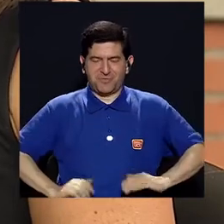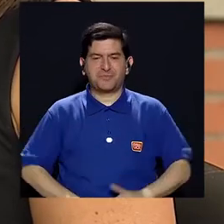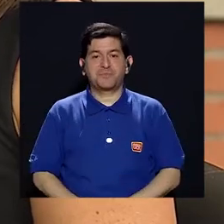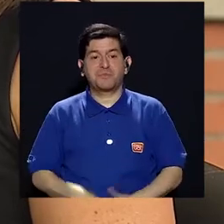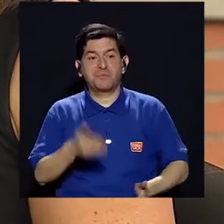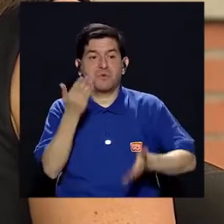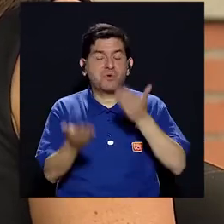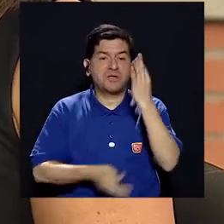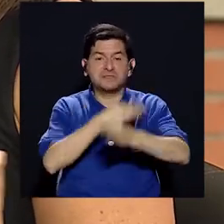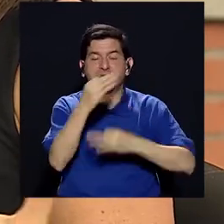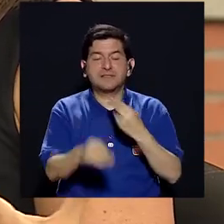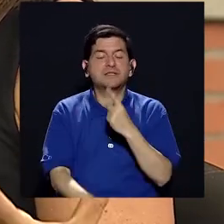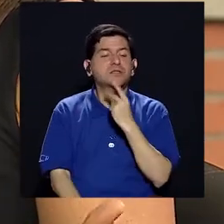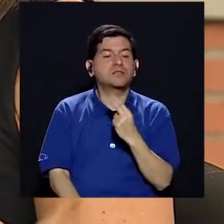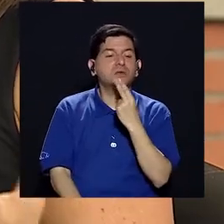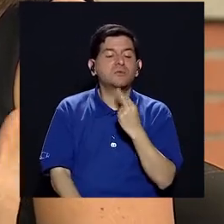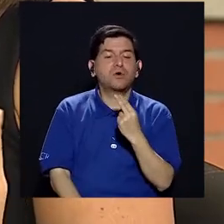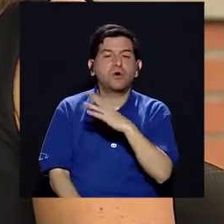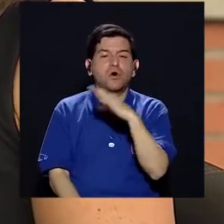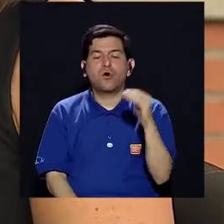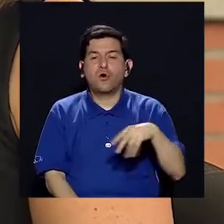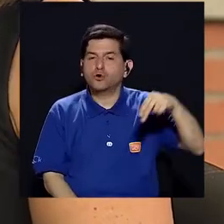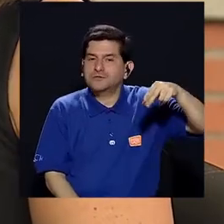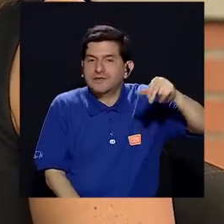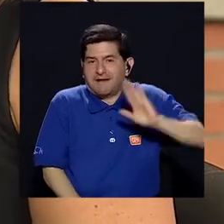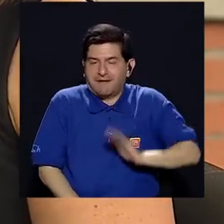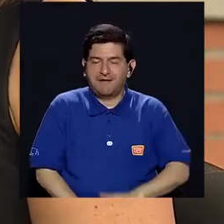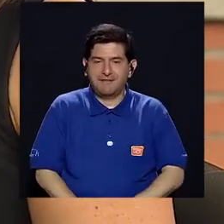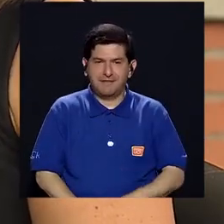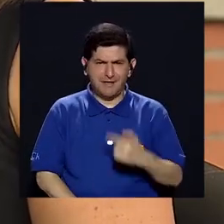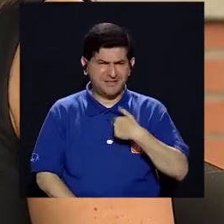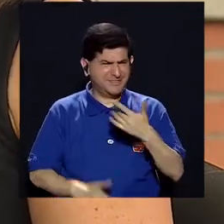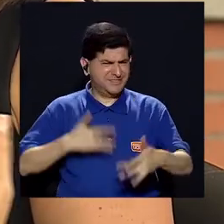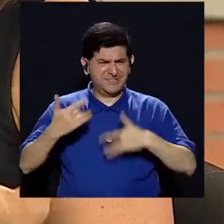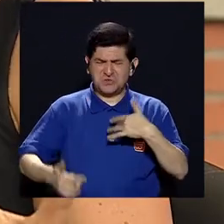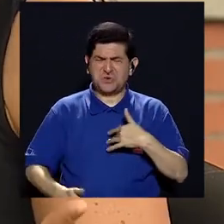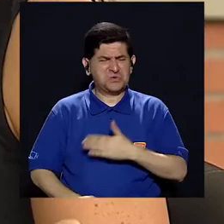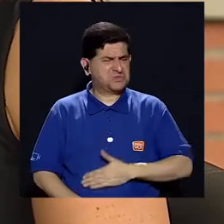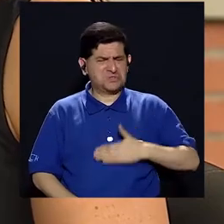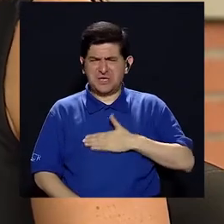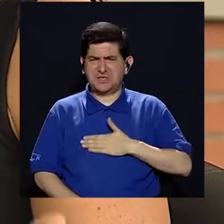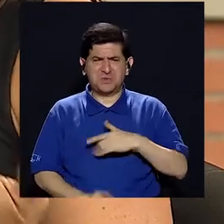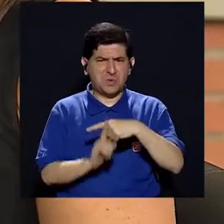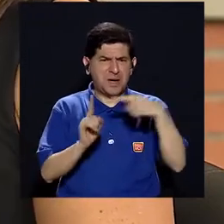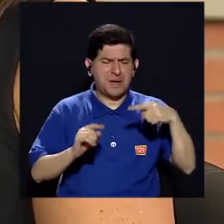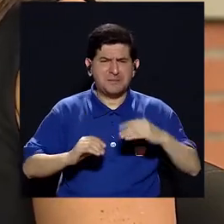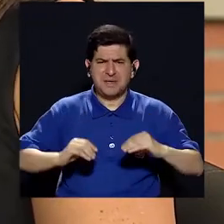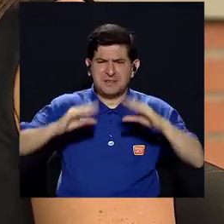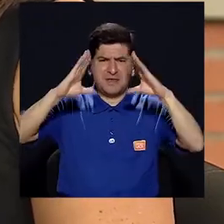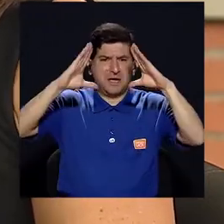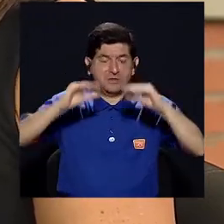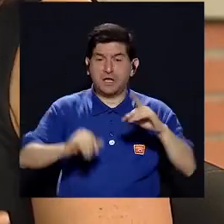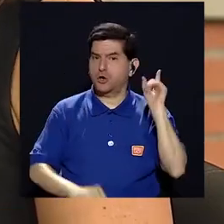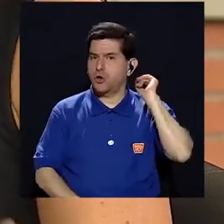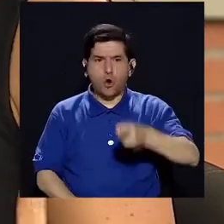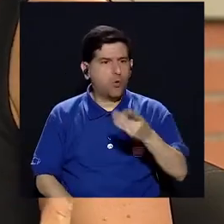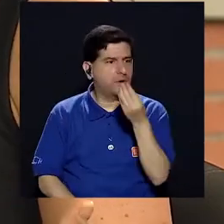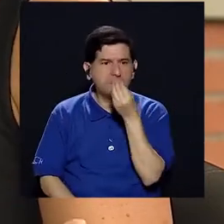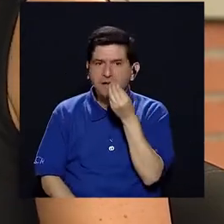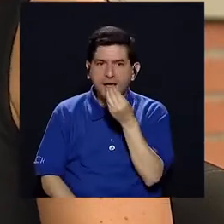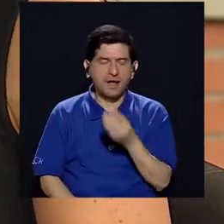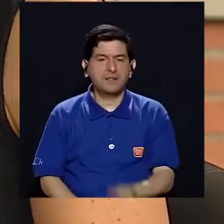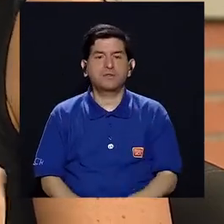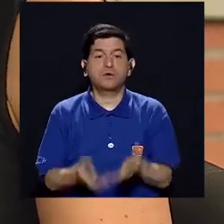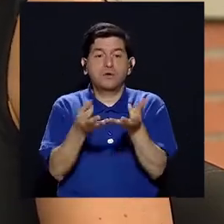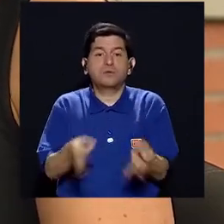cuerpo necesite, pueden ser meriendas más dulces o más saladitas, si yo no siento hambre a media mañana o a media tarde tampoco me tengo que